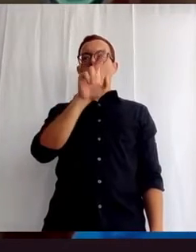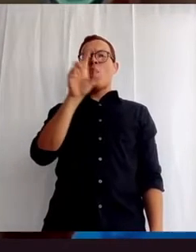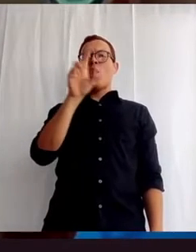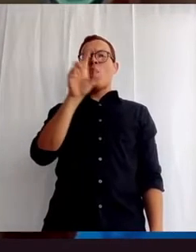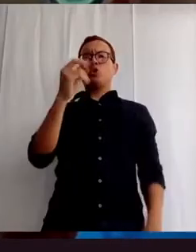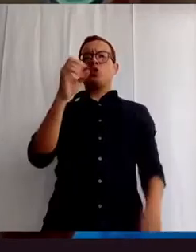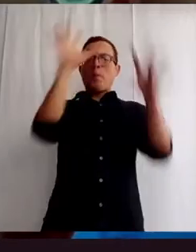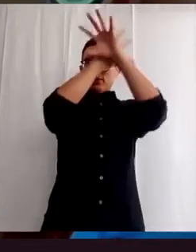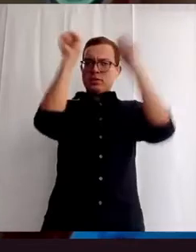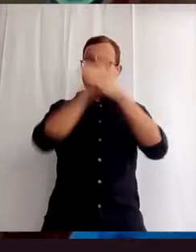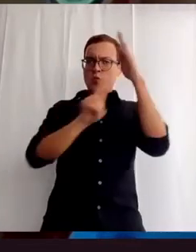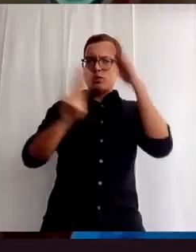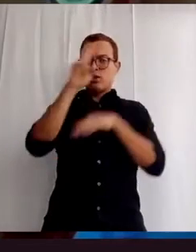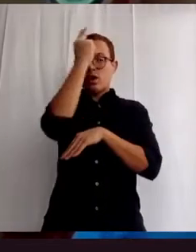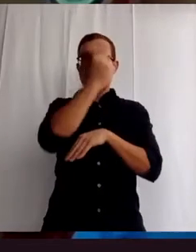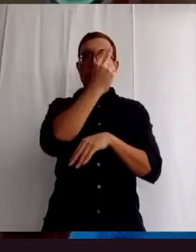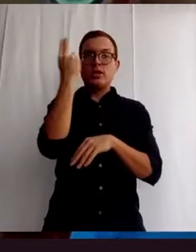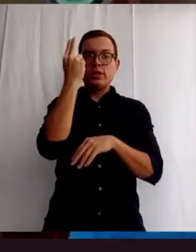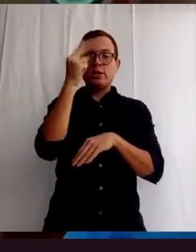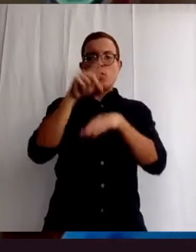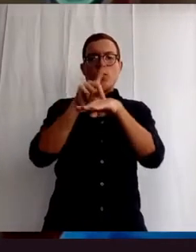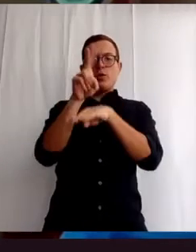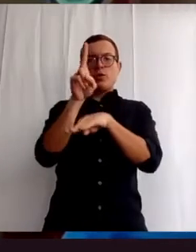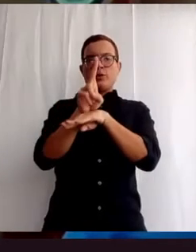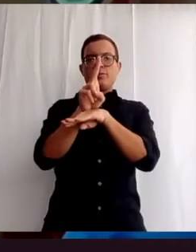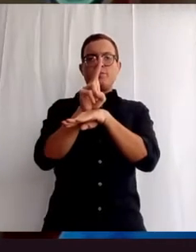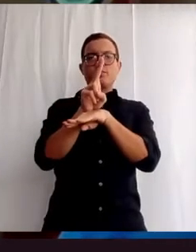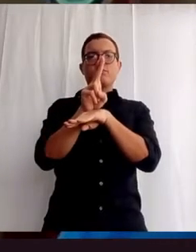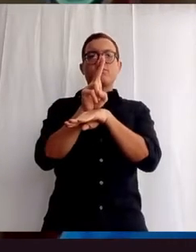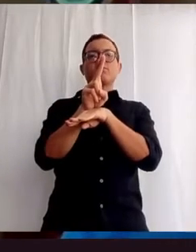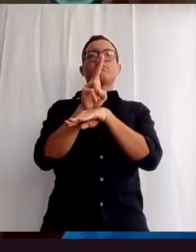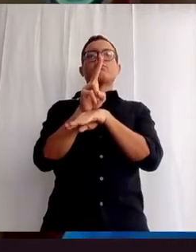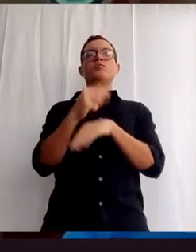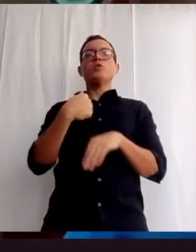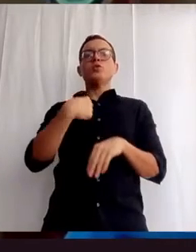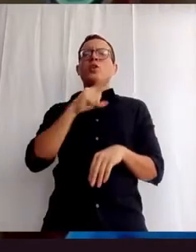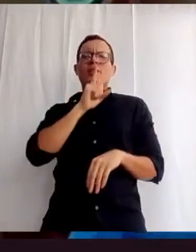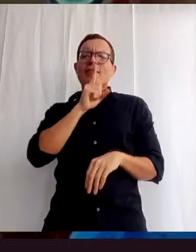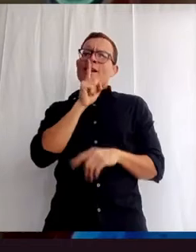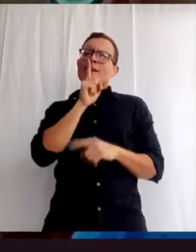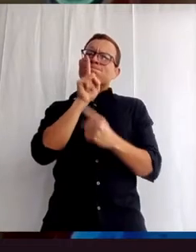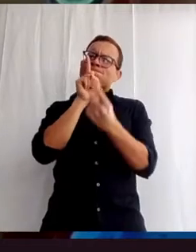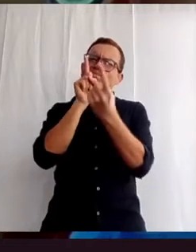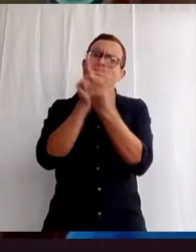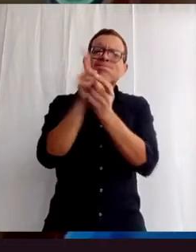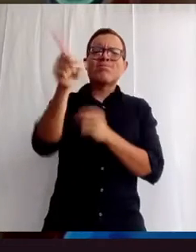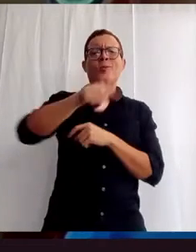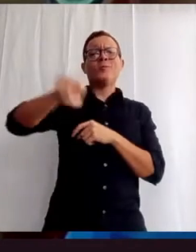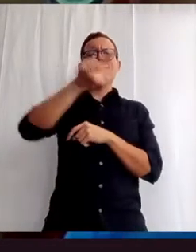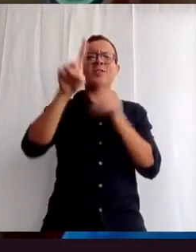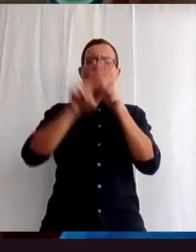de Puerto Rico. Me place grandemente encontrarme con ustedes al iniciar esta